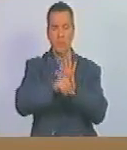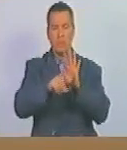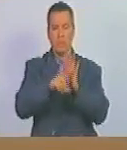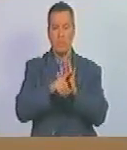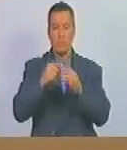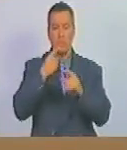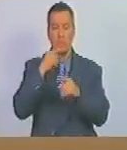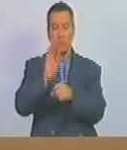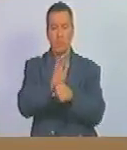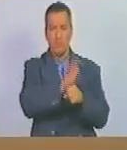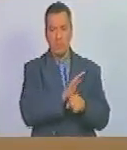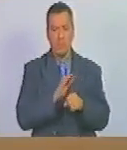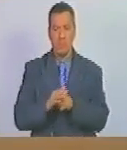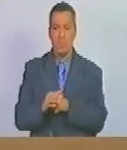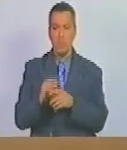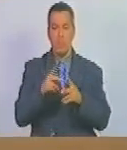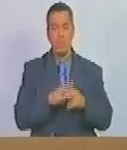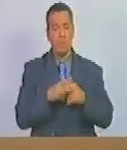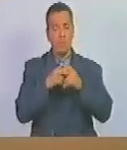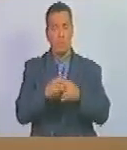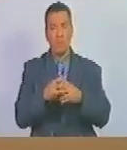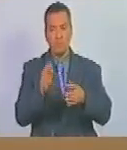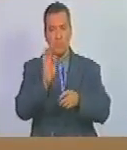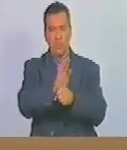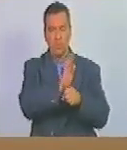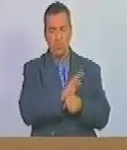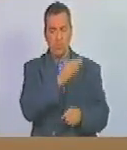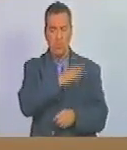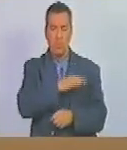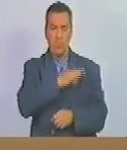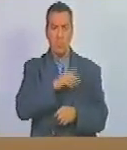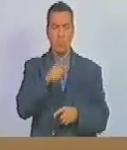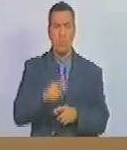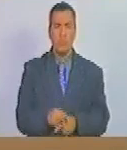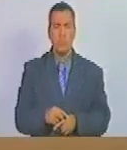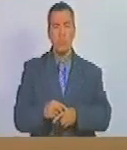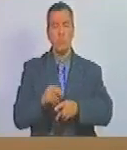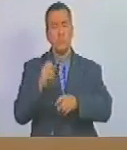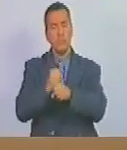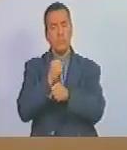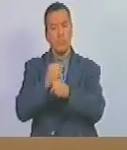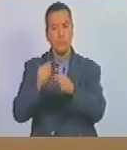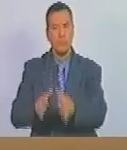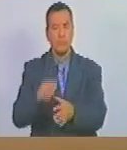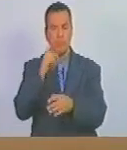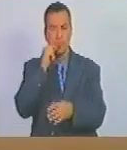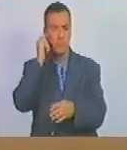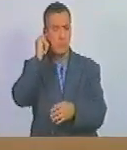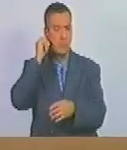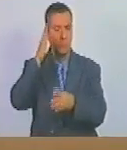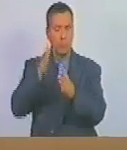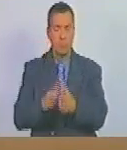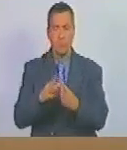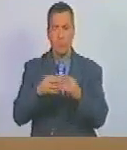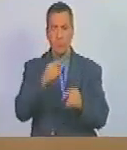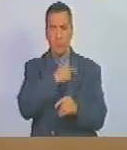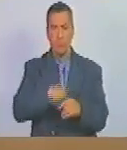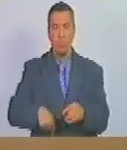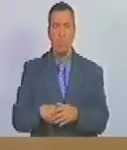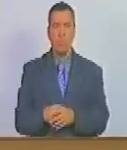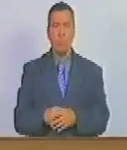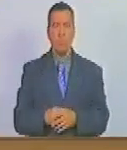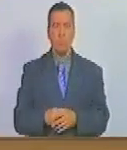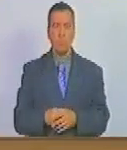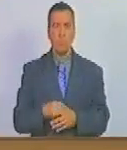para garantizar las prestaciones de seguridad social a las trabajadoras y los trabajadores agrícolas esto se va a apreciar